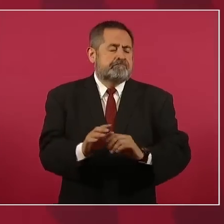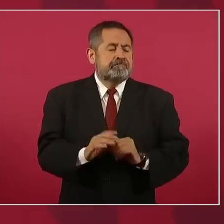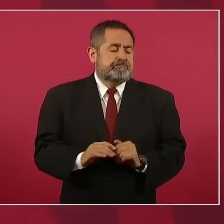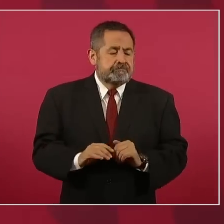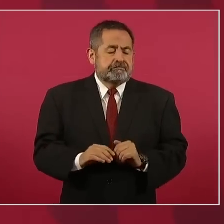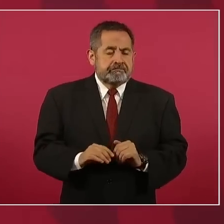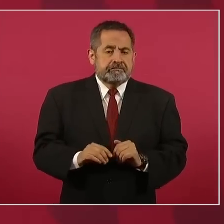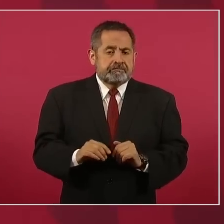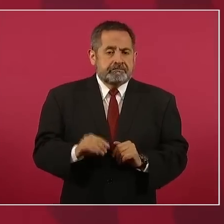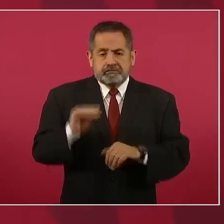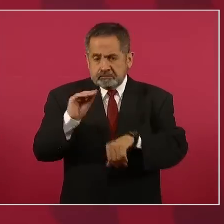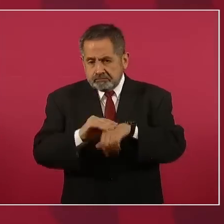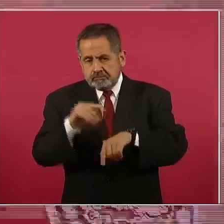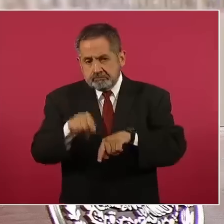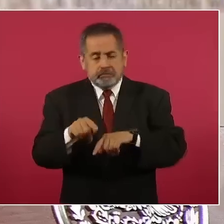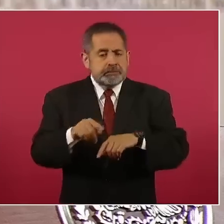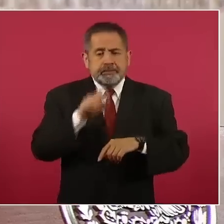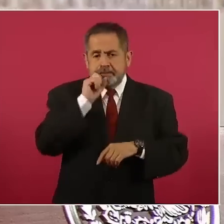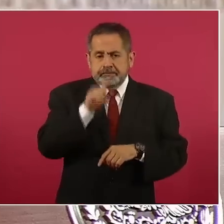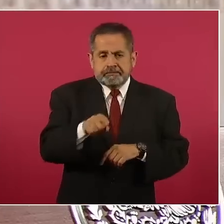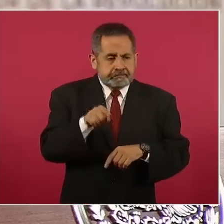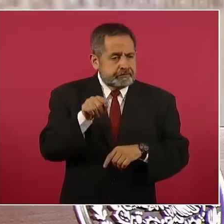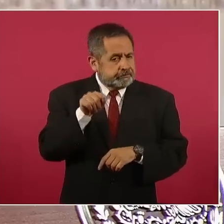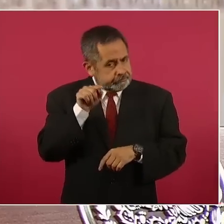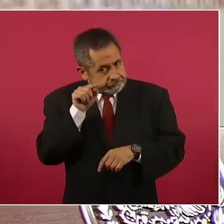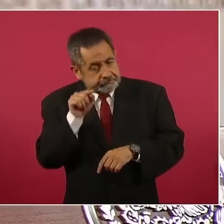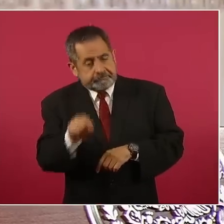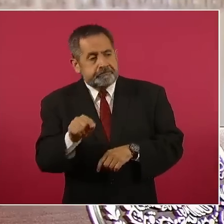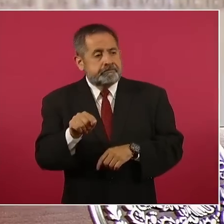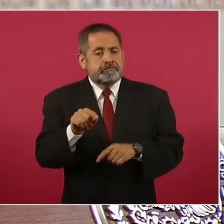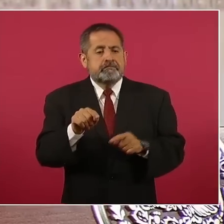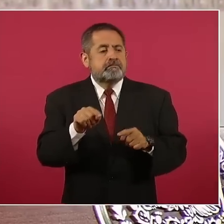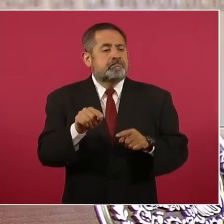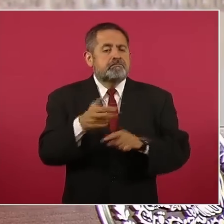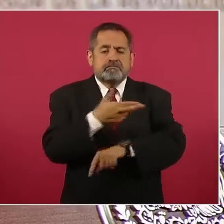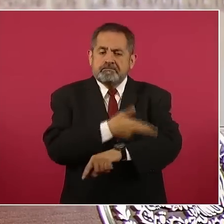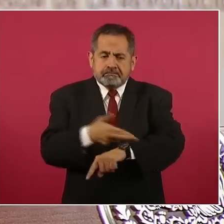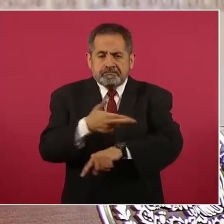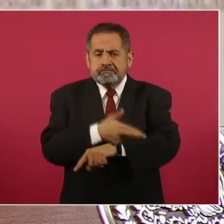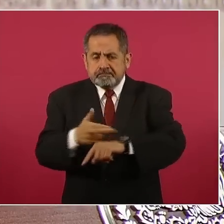mismo se va a contar con